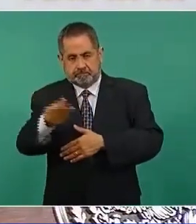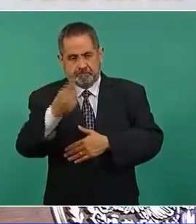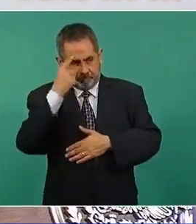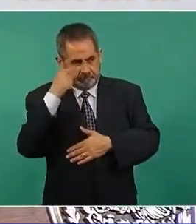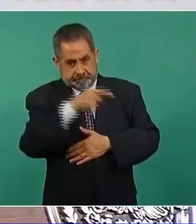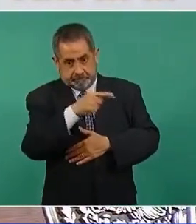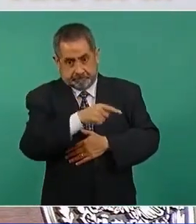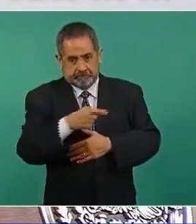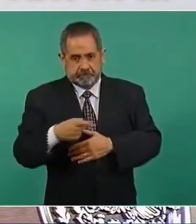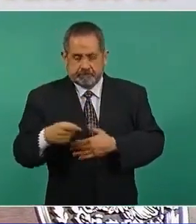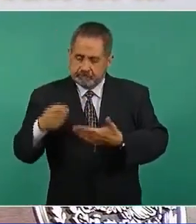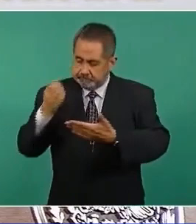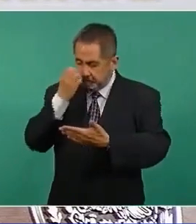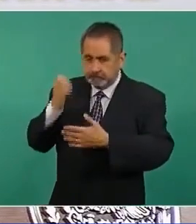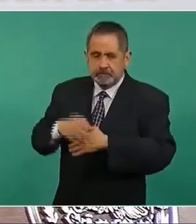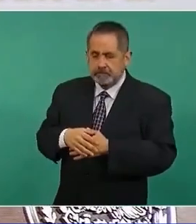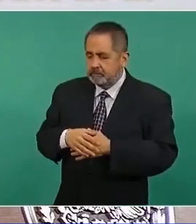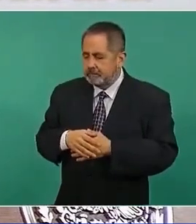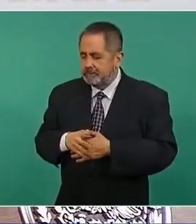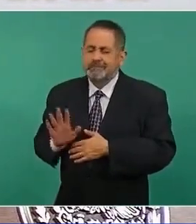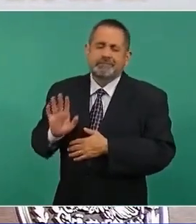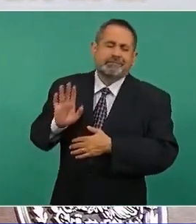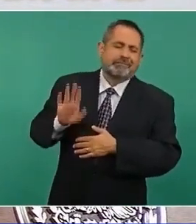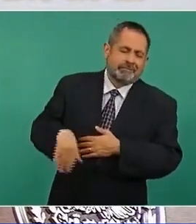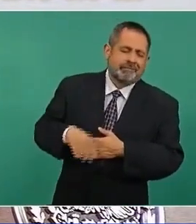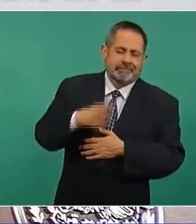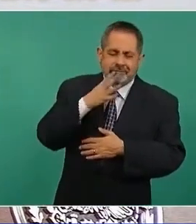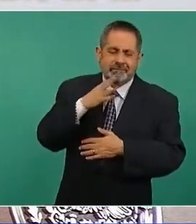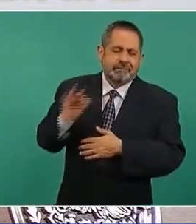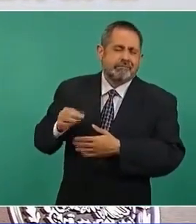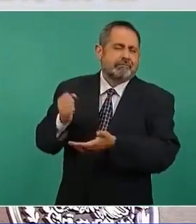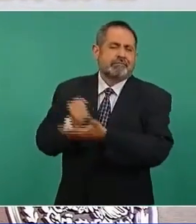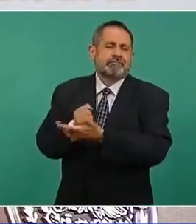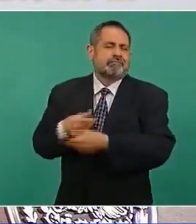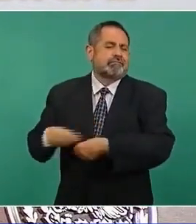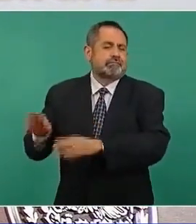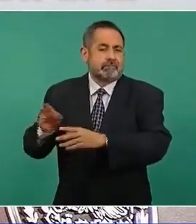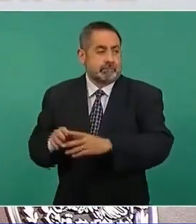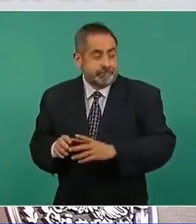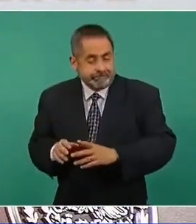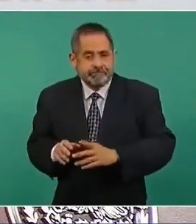no le dieron importancia. Y por ahí